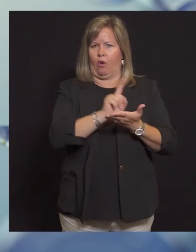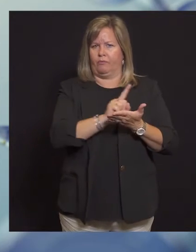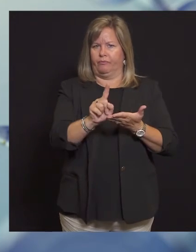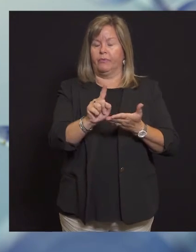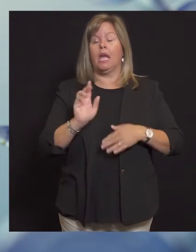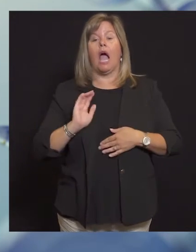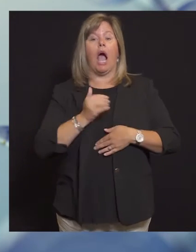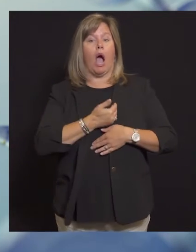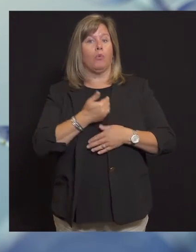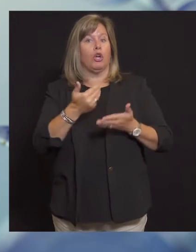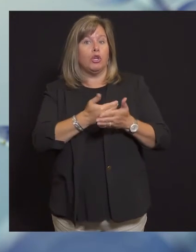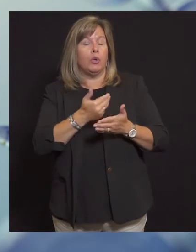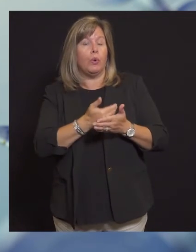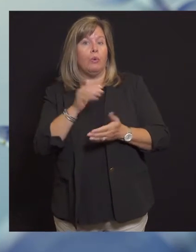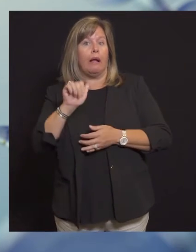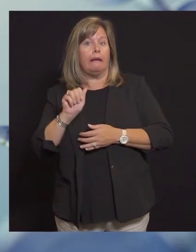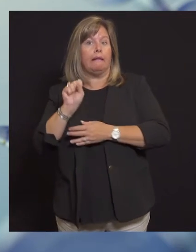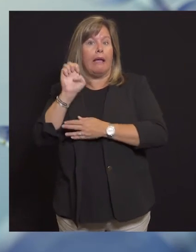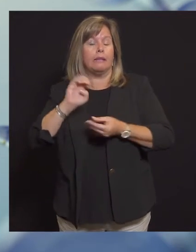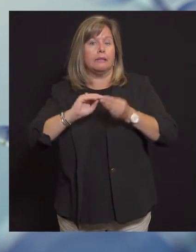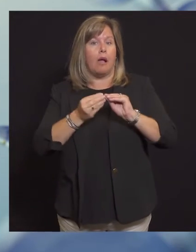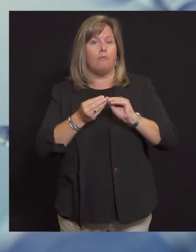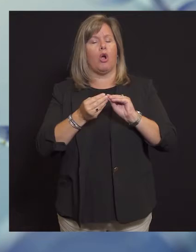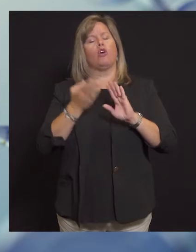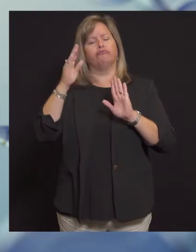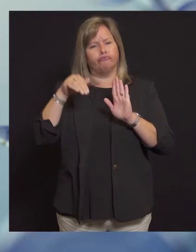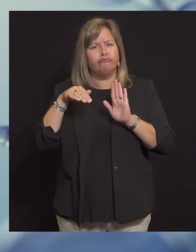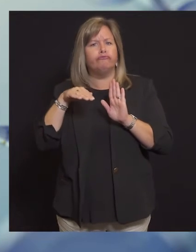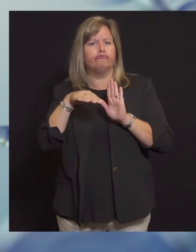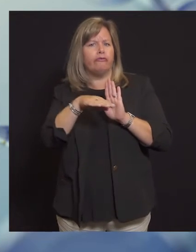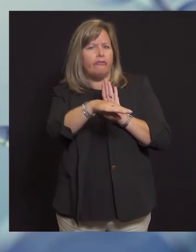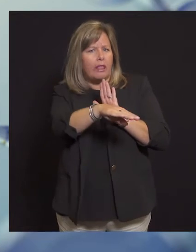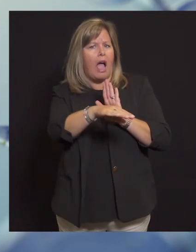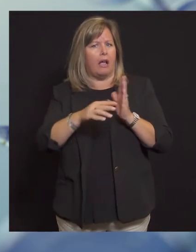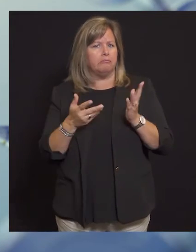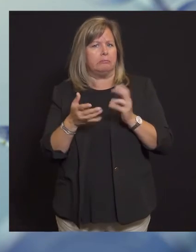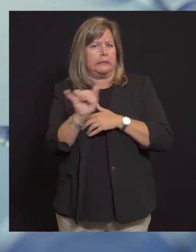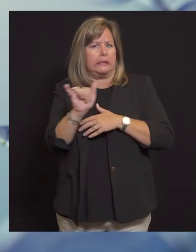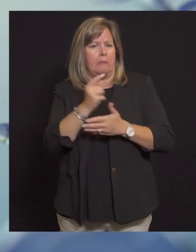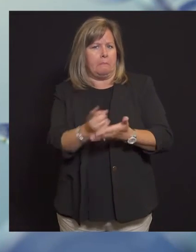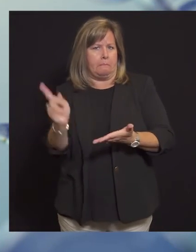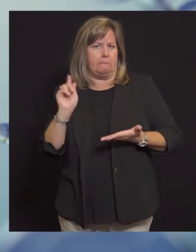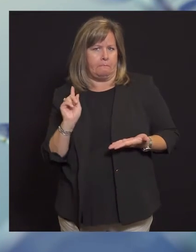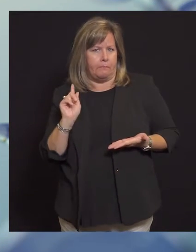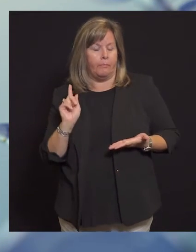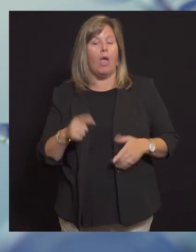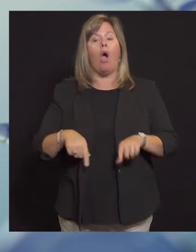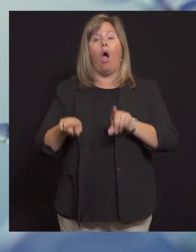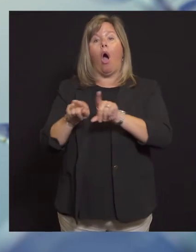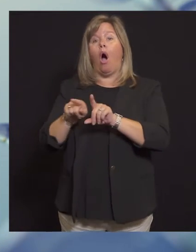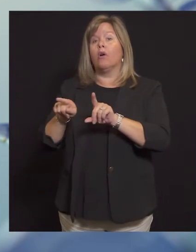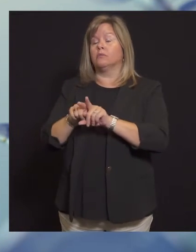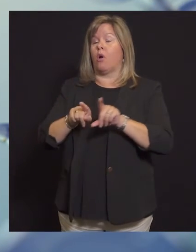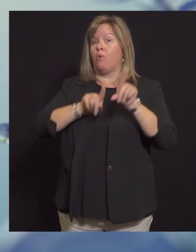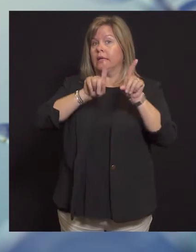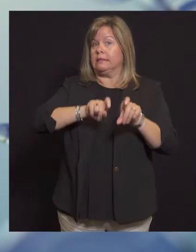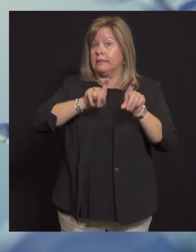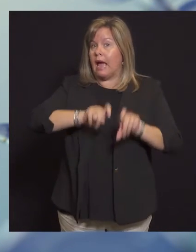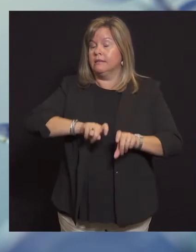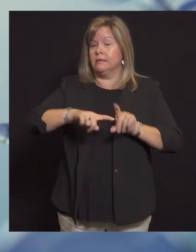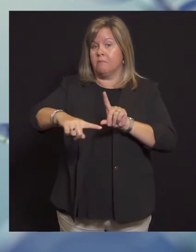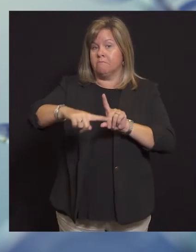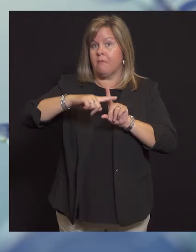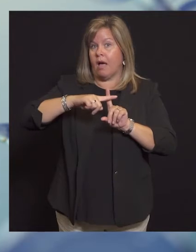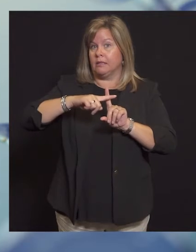plana con donde estábamos en la semana pasada y estamos viendo una tasa de positividad de prueba, que de nuevo es el porcentaje de